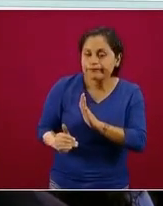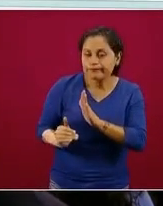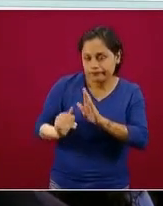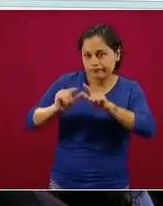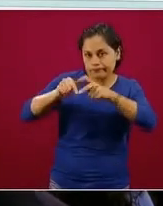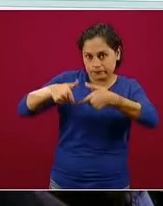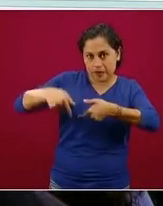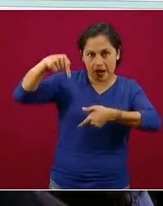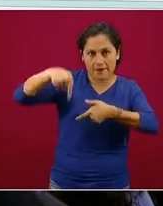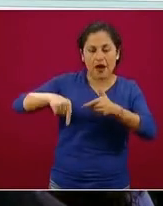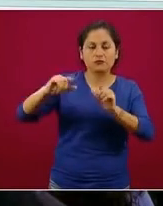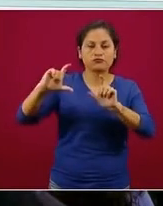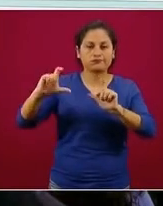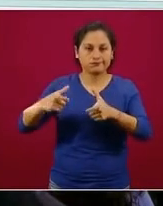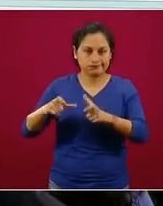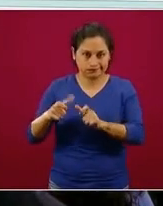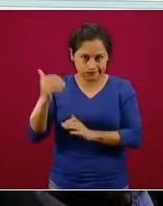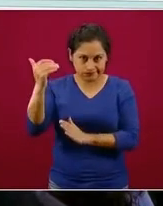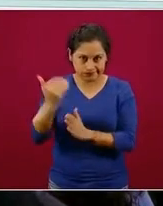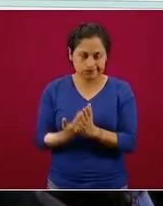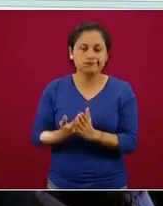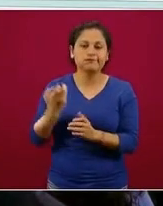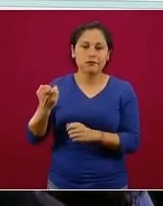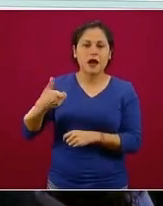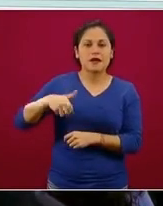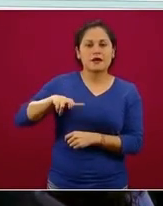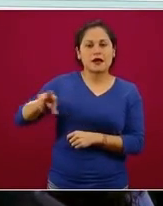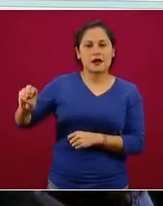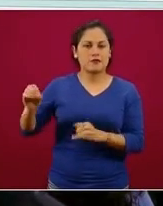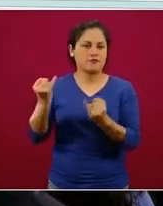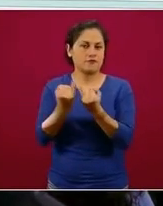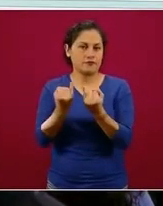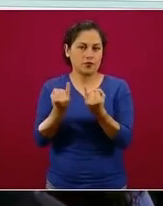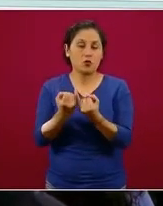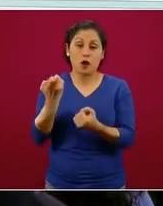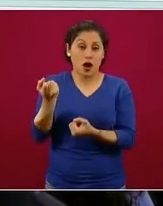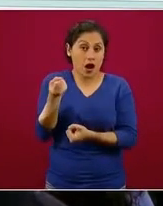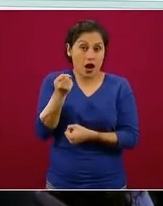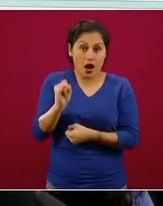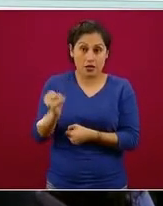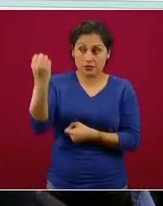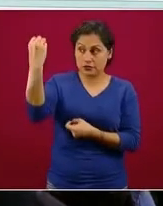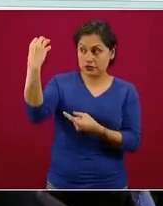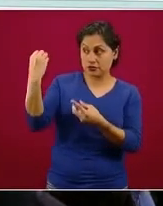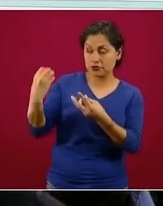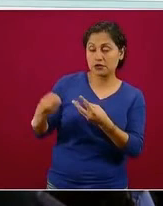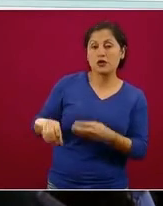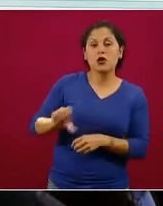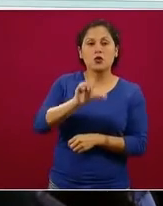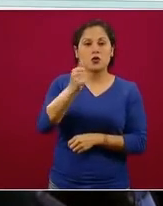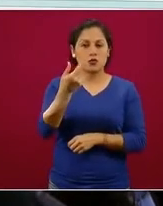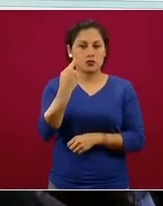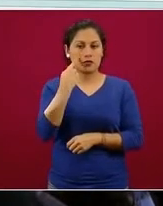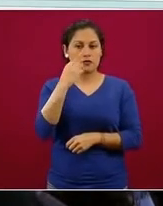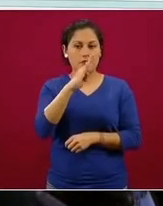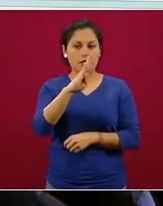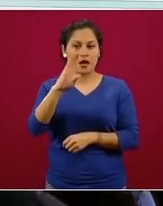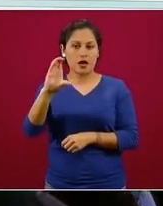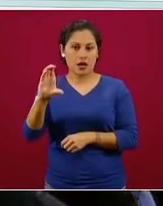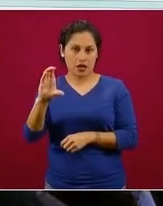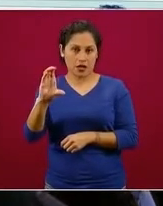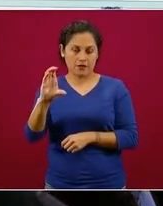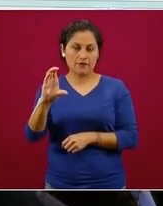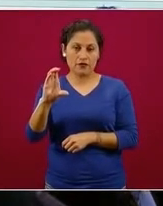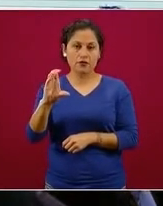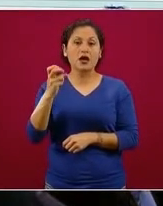Quintana Roo. Entonces, esa es la manera en que se interpreta el semáforo, uno más, Baja California, tiene también un triángulo en